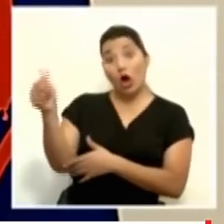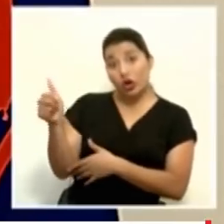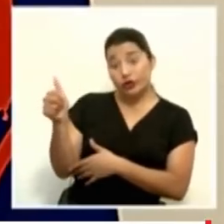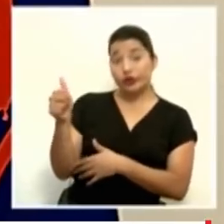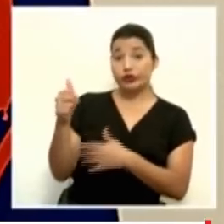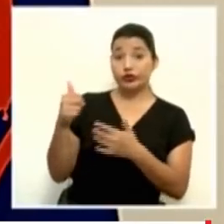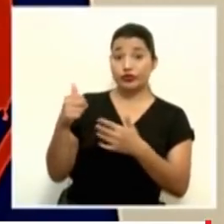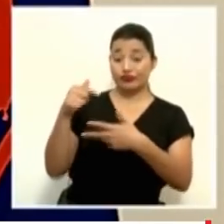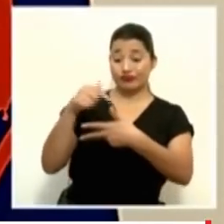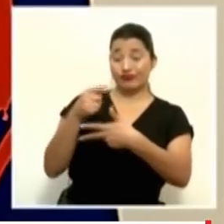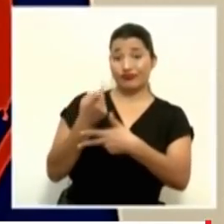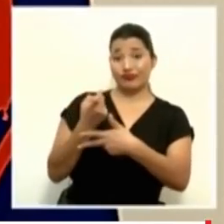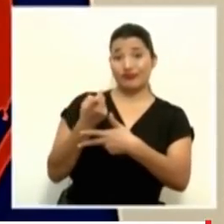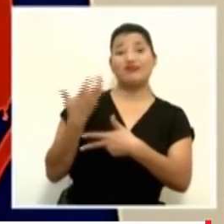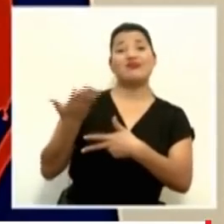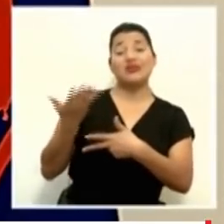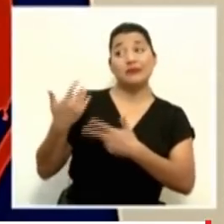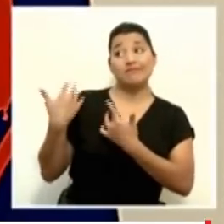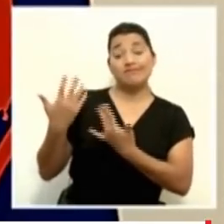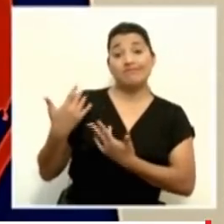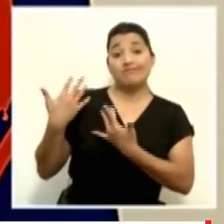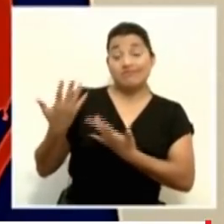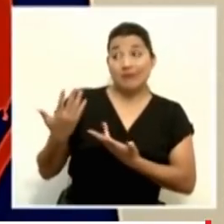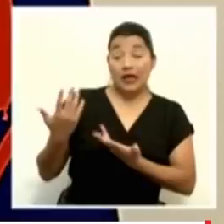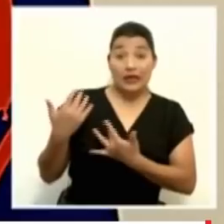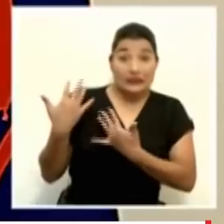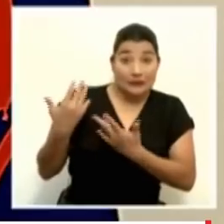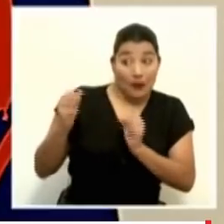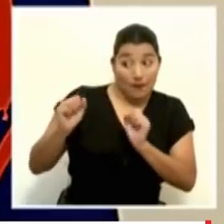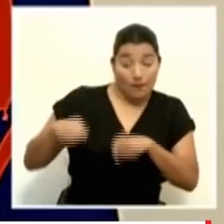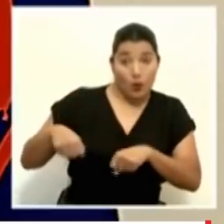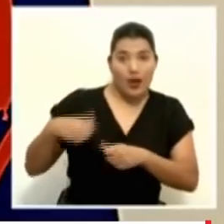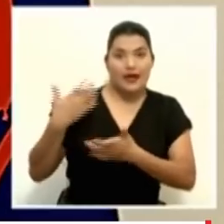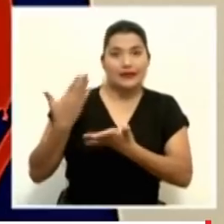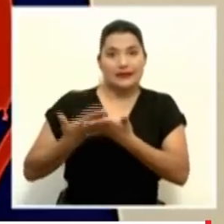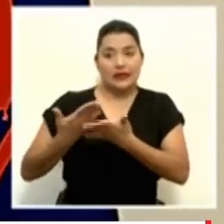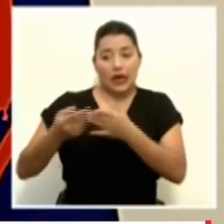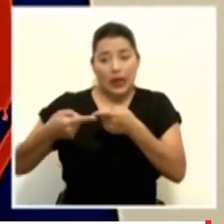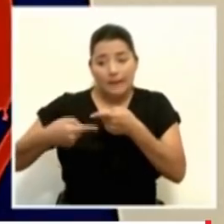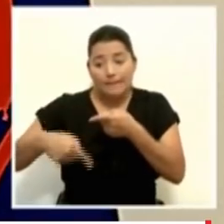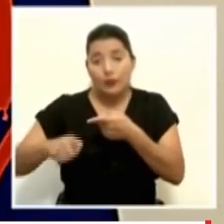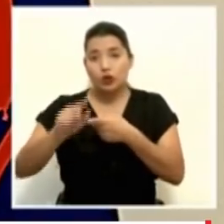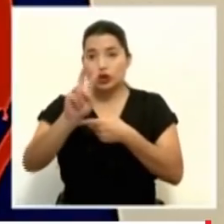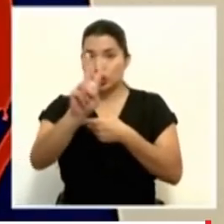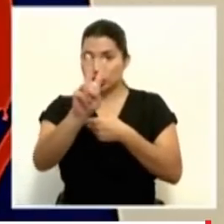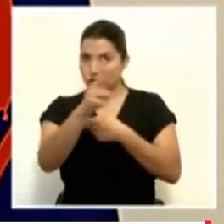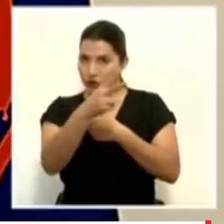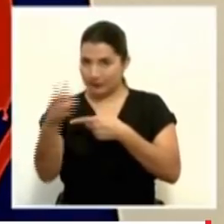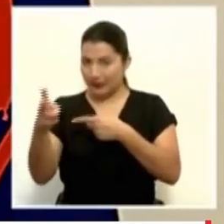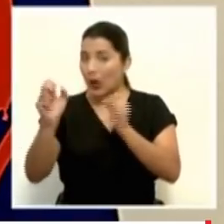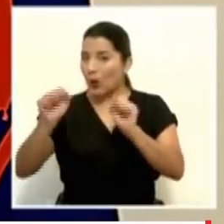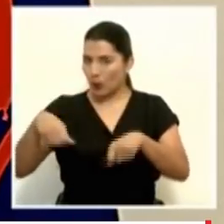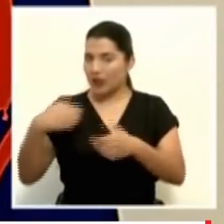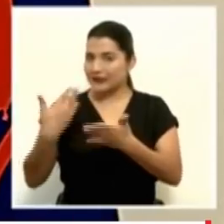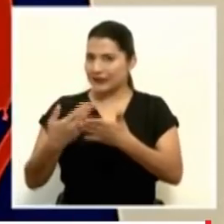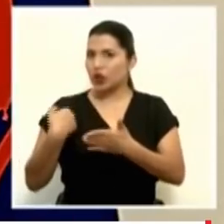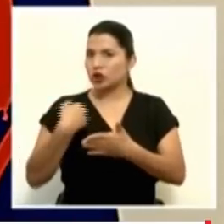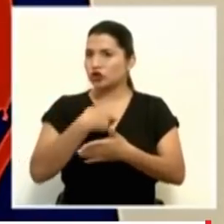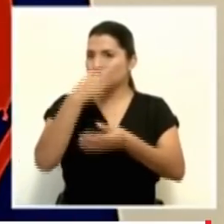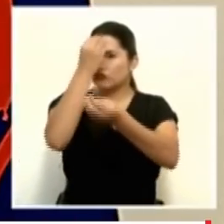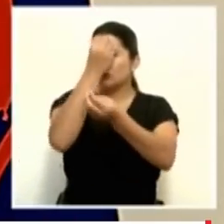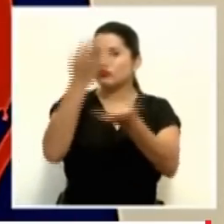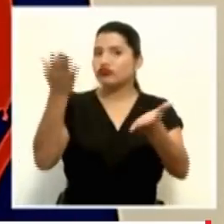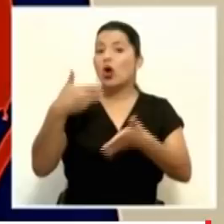esperamos recibir un número significativo en las próximas dos semanas y les estaremos informando a cómo